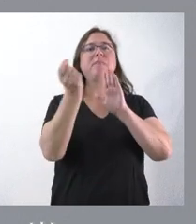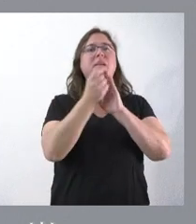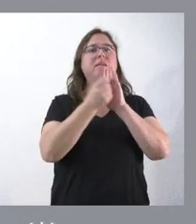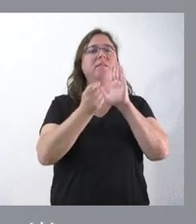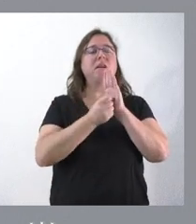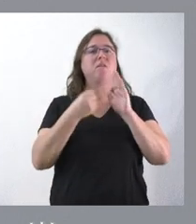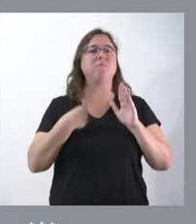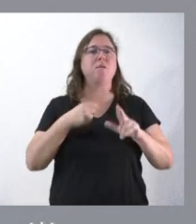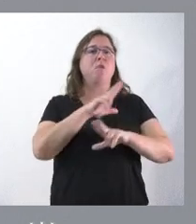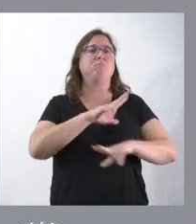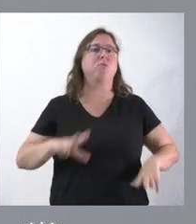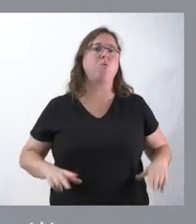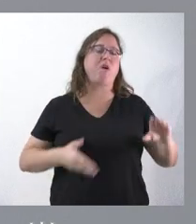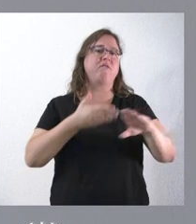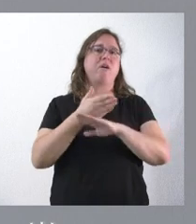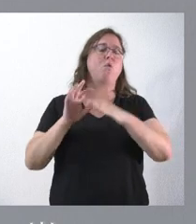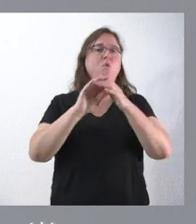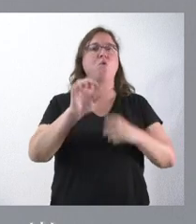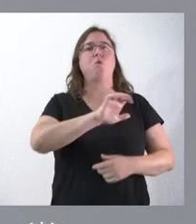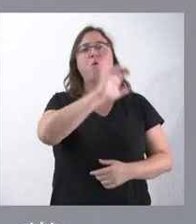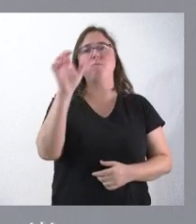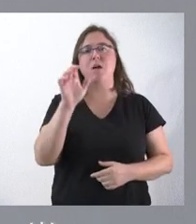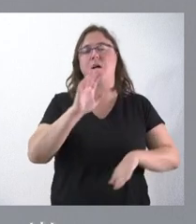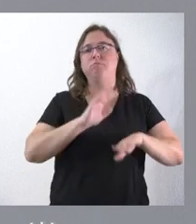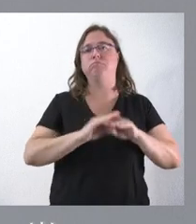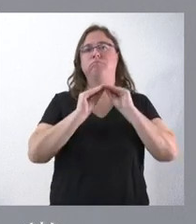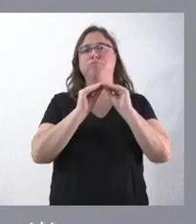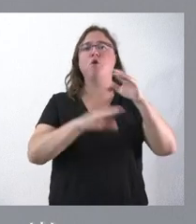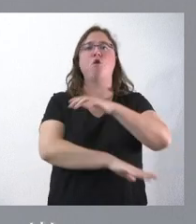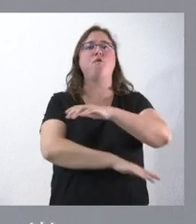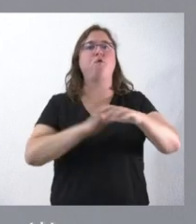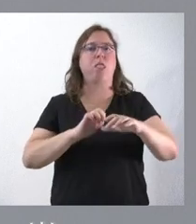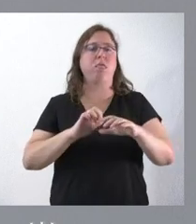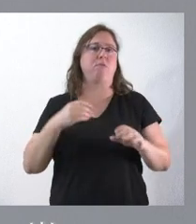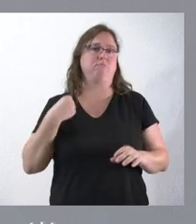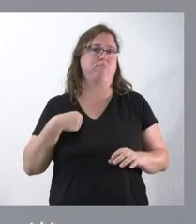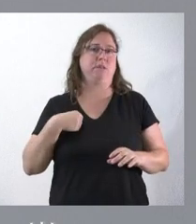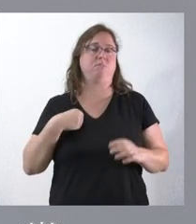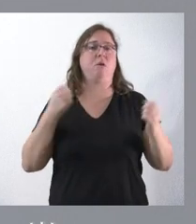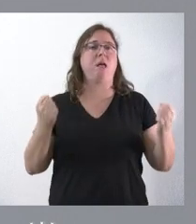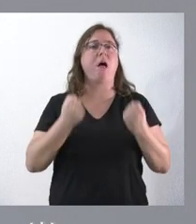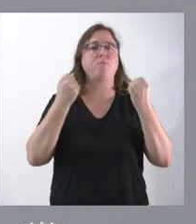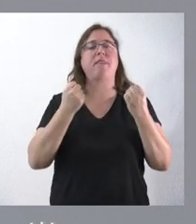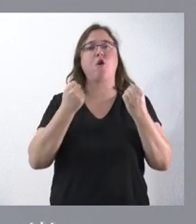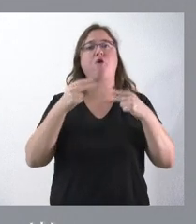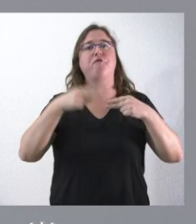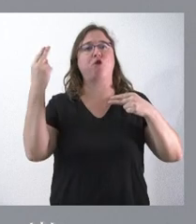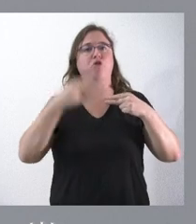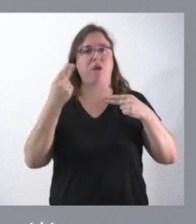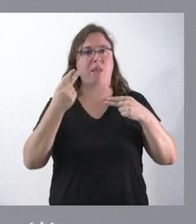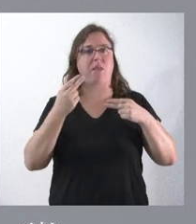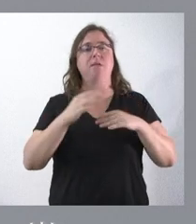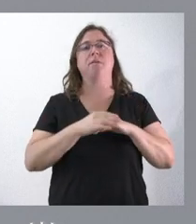Portugal ha ido a la Unión Europea para solicitar fondos para este tipo de actuaciones transfronterizas, para que